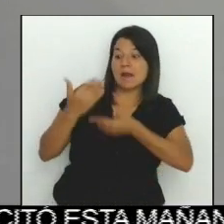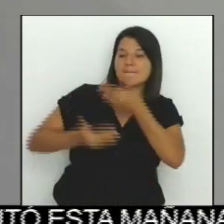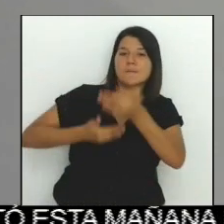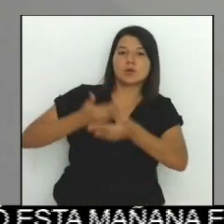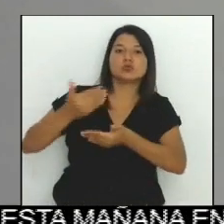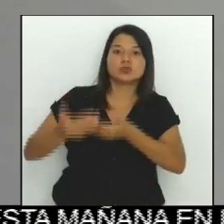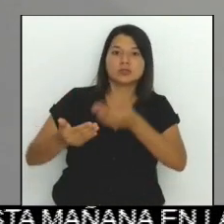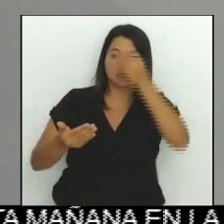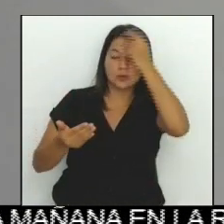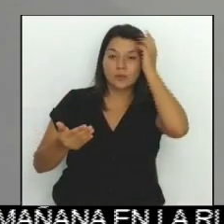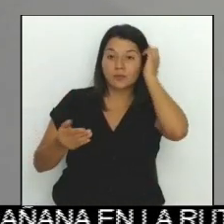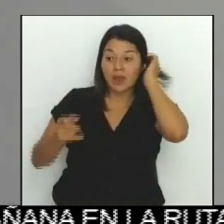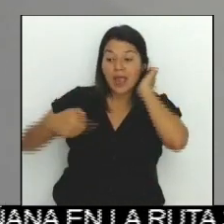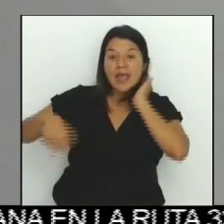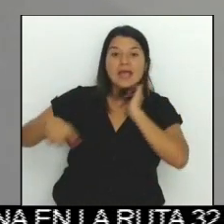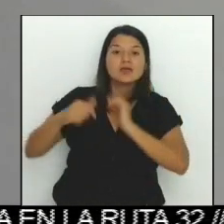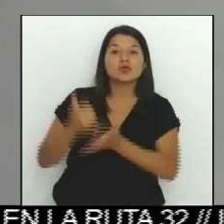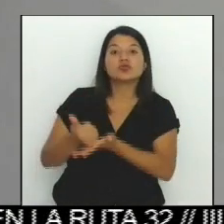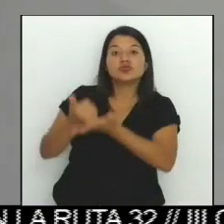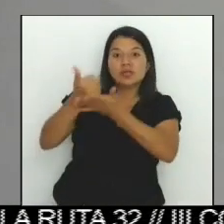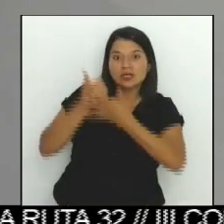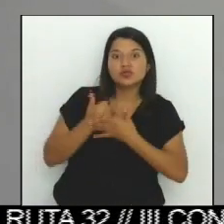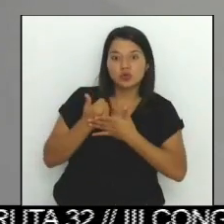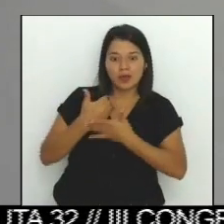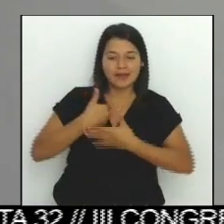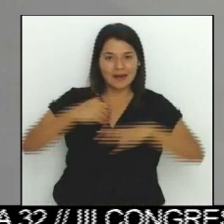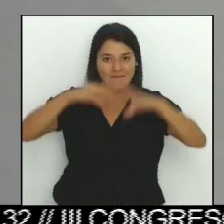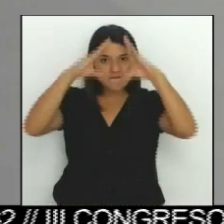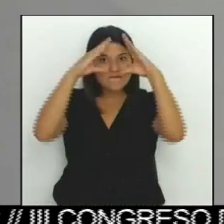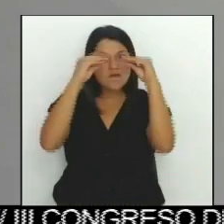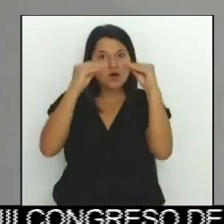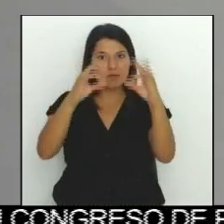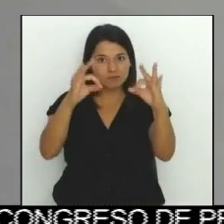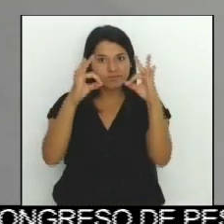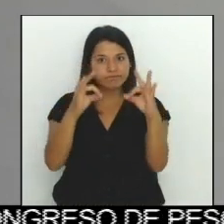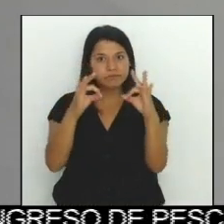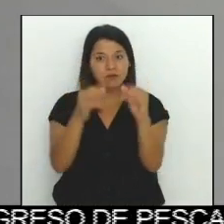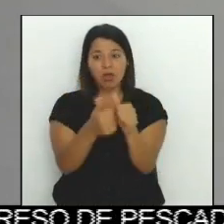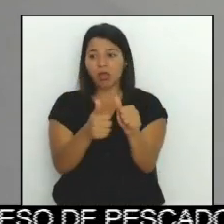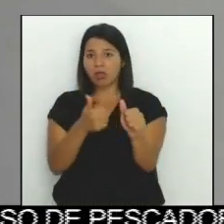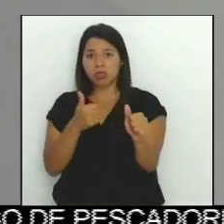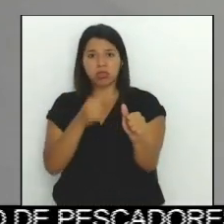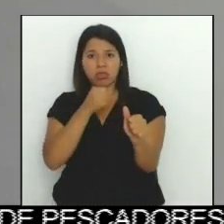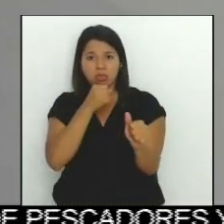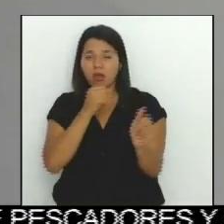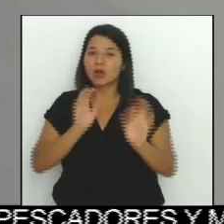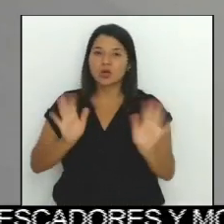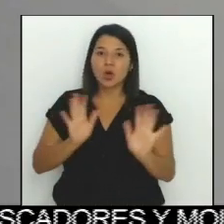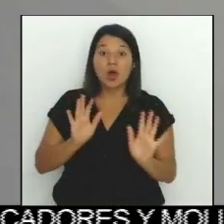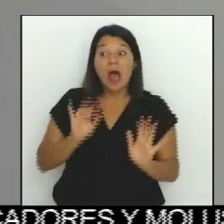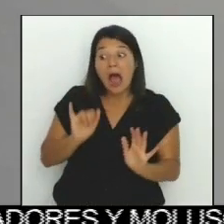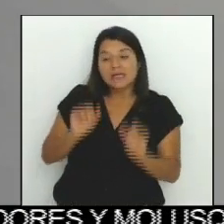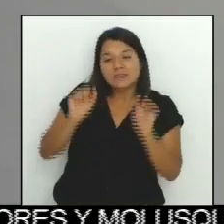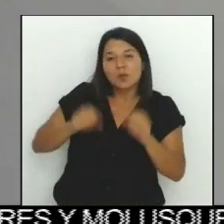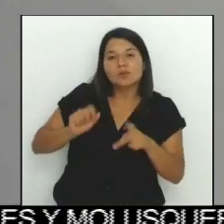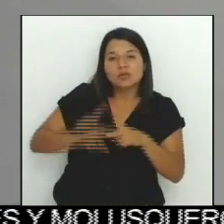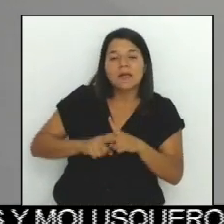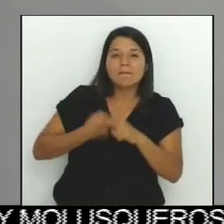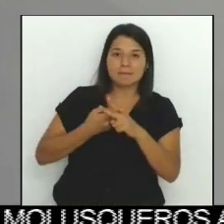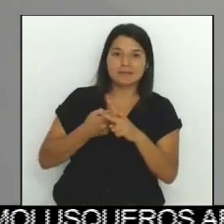ayuden a limpiar las bases de datos para poder tener información certera. Y así podríamos empezar a utilizar herramientas